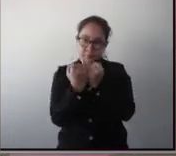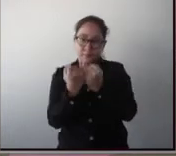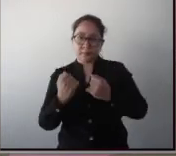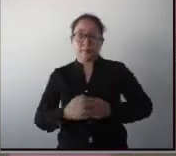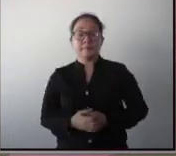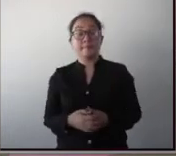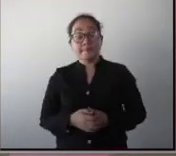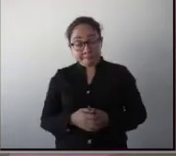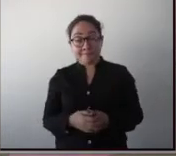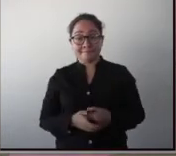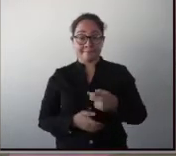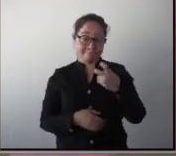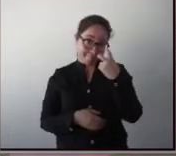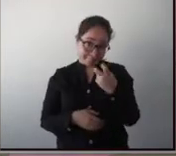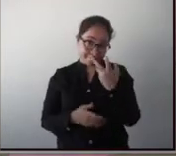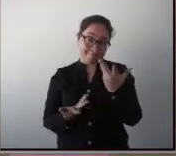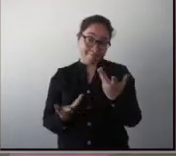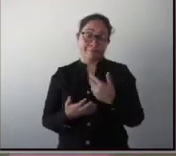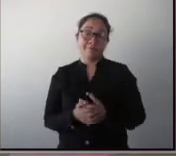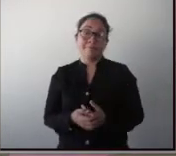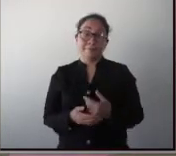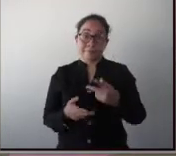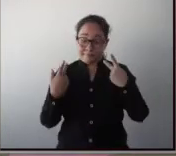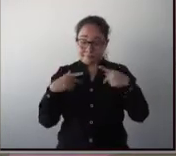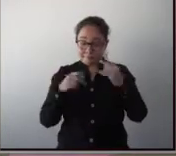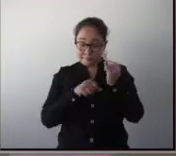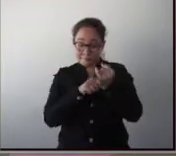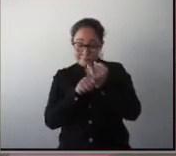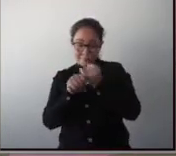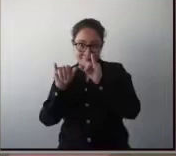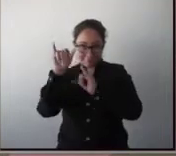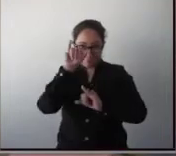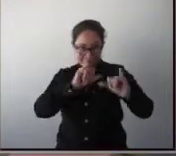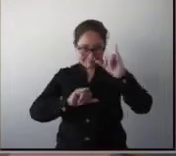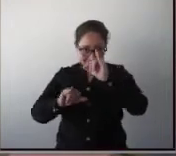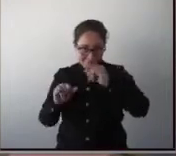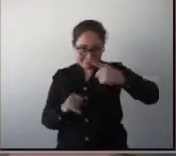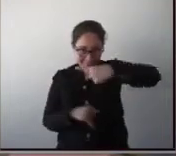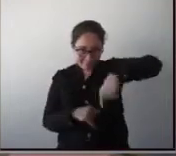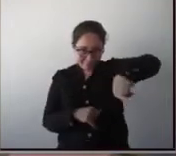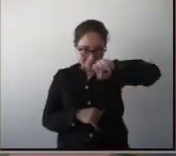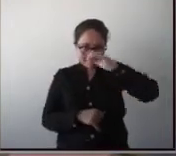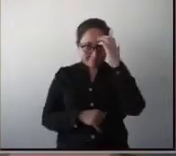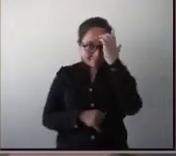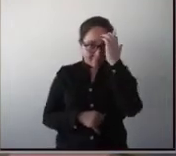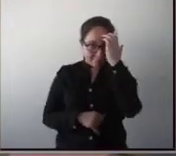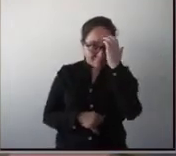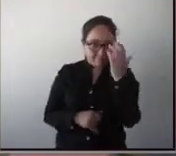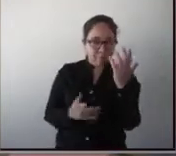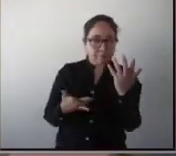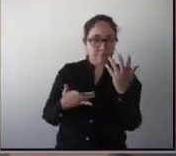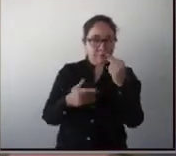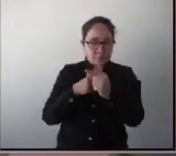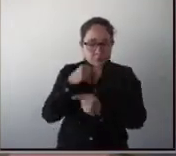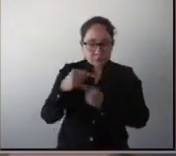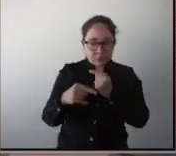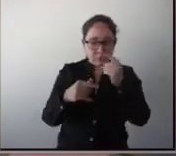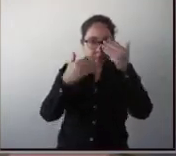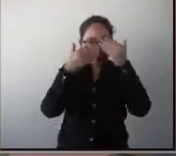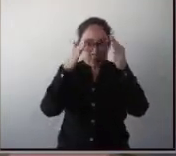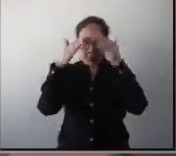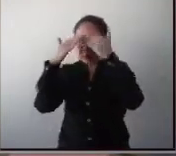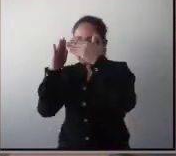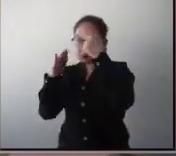de esta manera nuestros investigadores en estos laboratorios que ustedes conocen se genera todo este conocimiento para